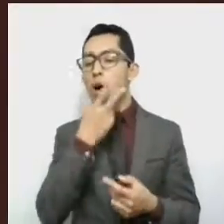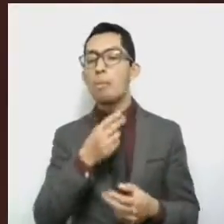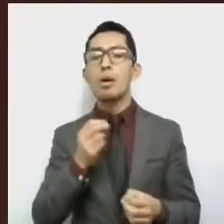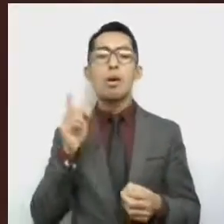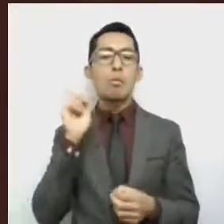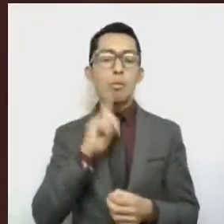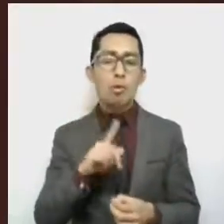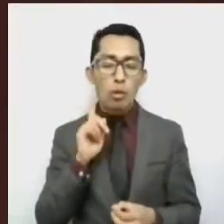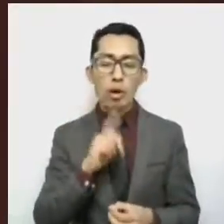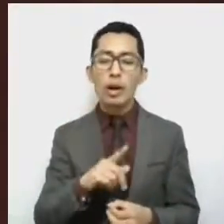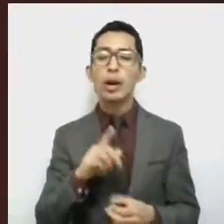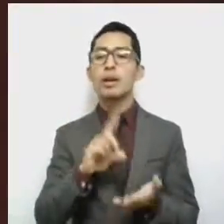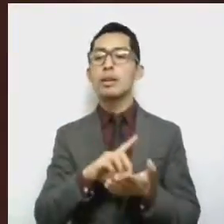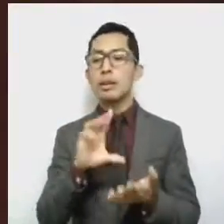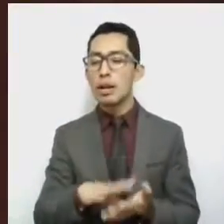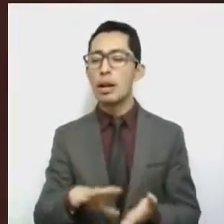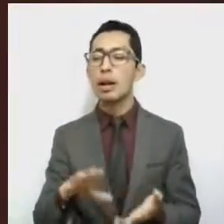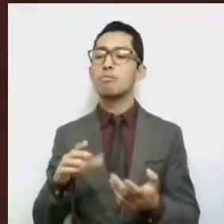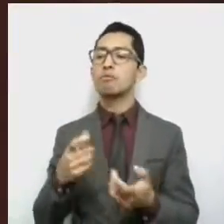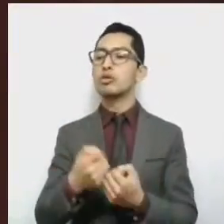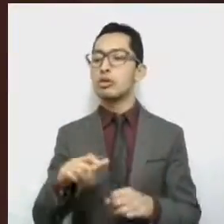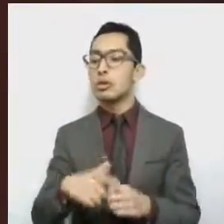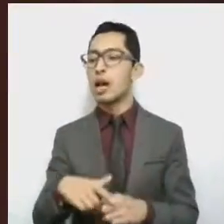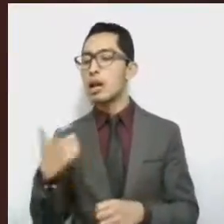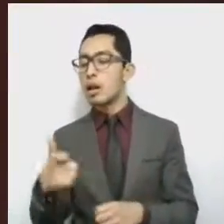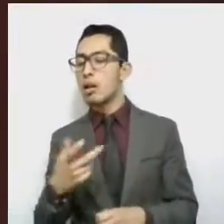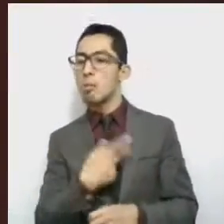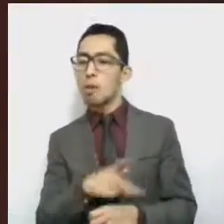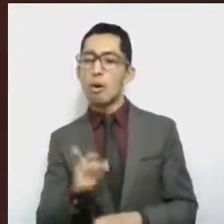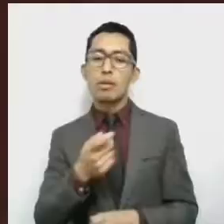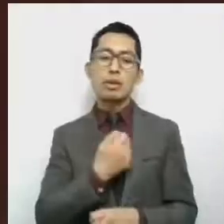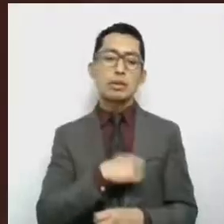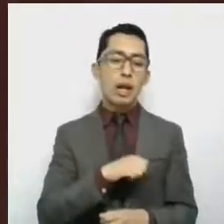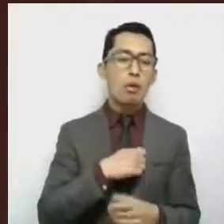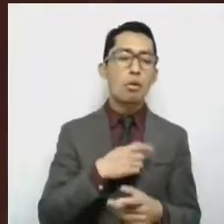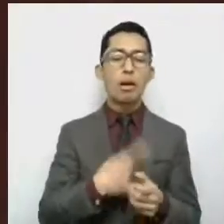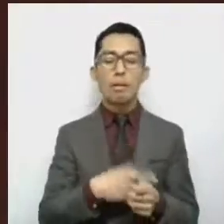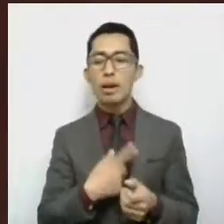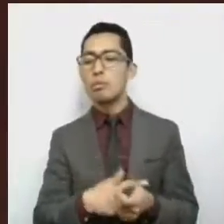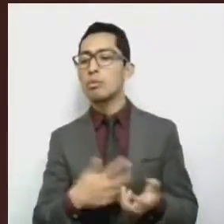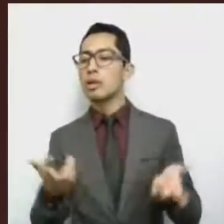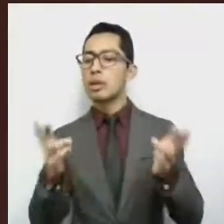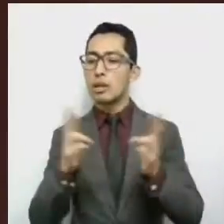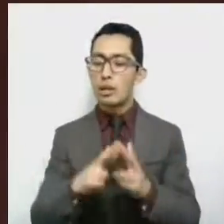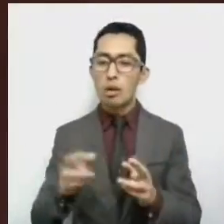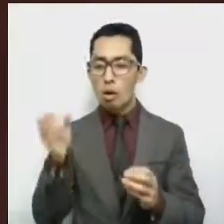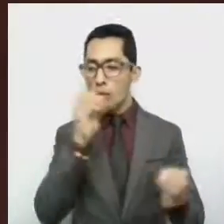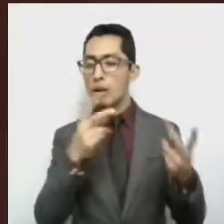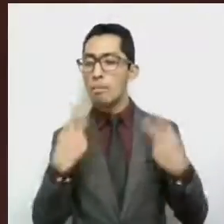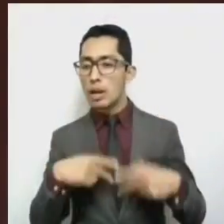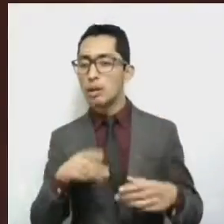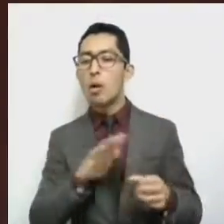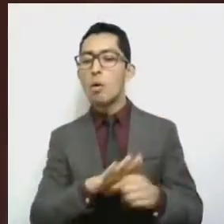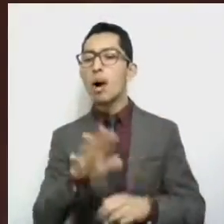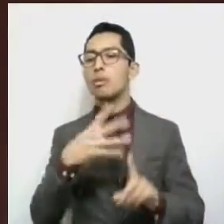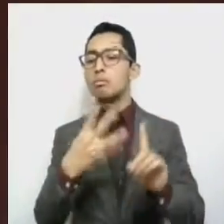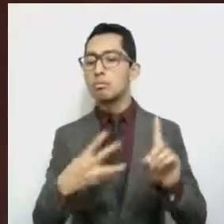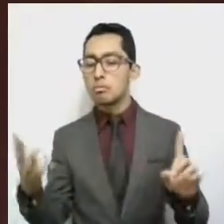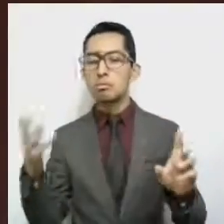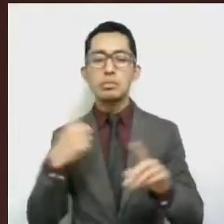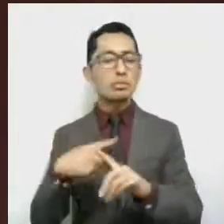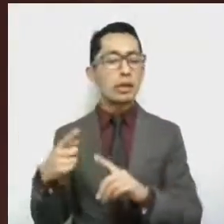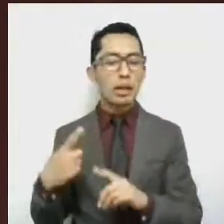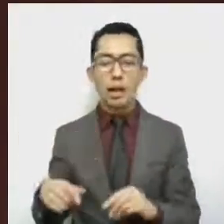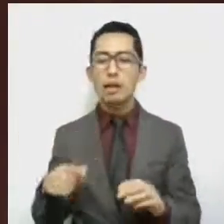discapacidades, la condición social, las condiciones de salud, la religión, las opiniones de las preferencias sexuales, el Estado civil